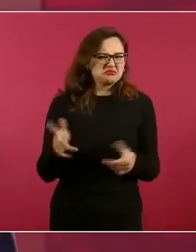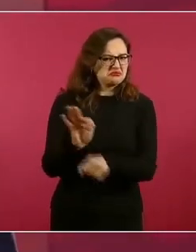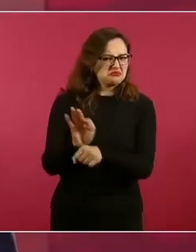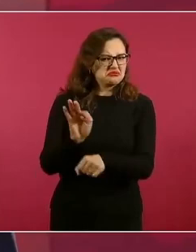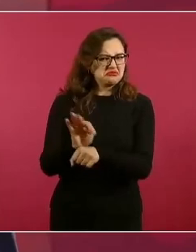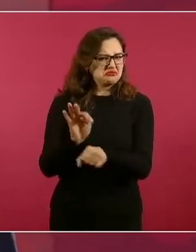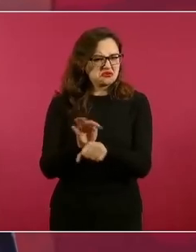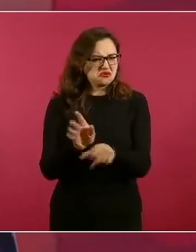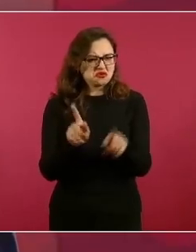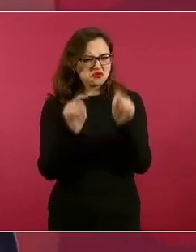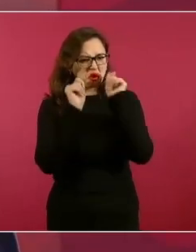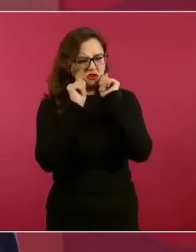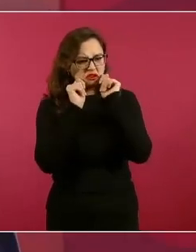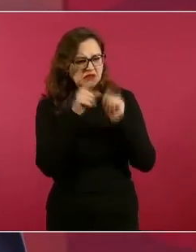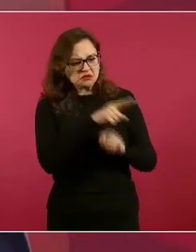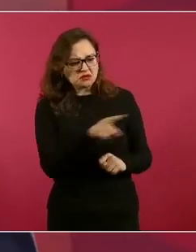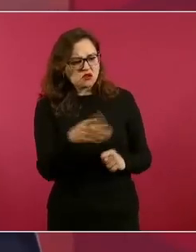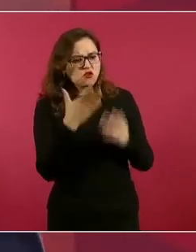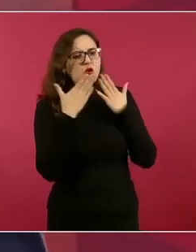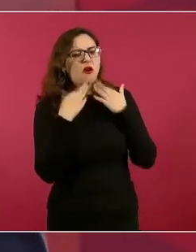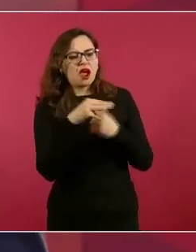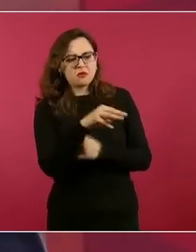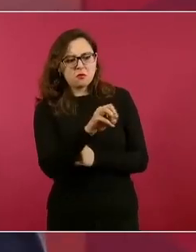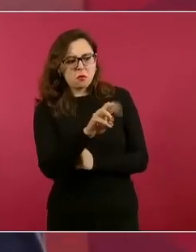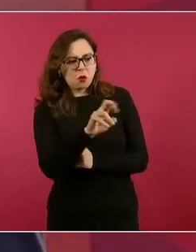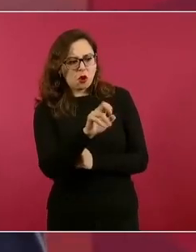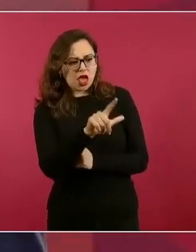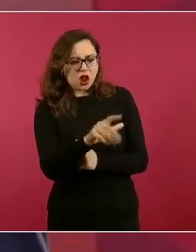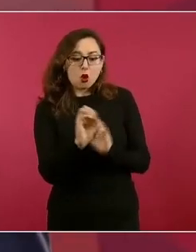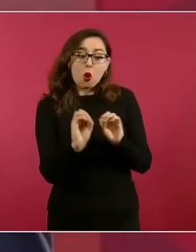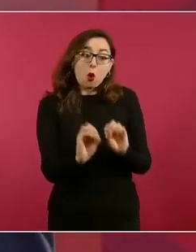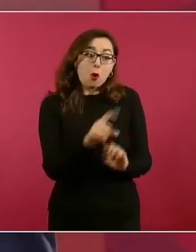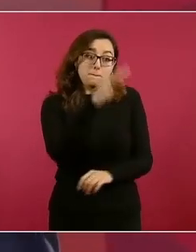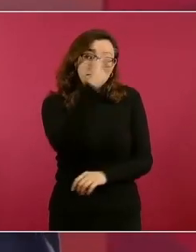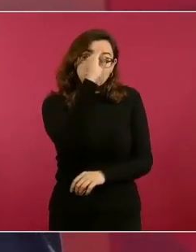un árbol que da moras, la moral?